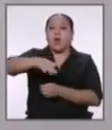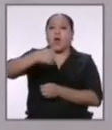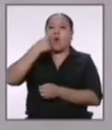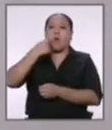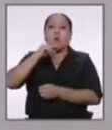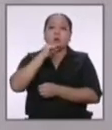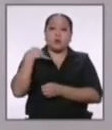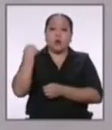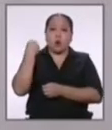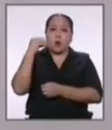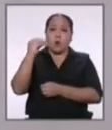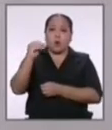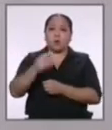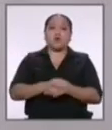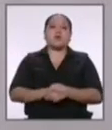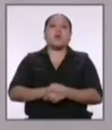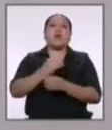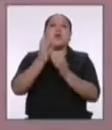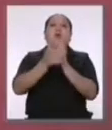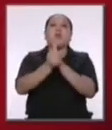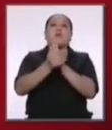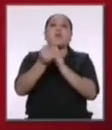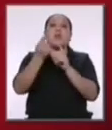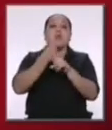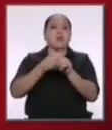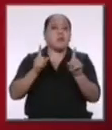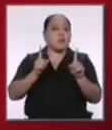niños y adolescentes con habilidades diferentes?